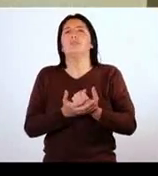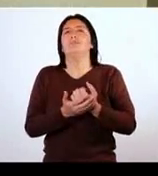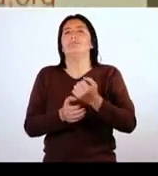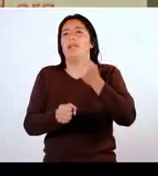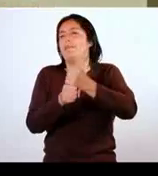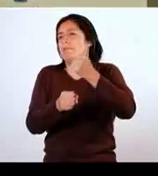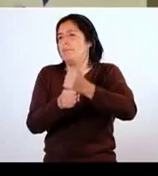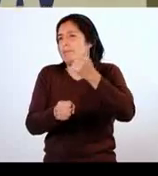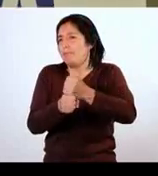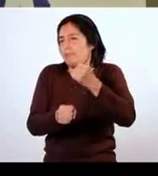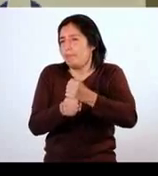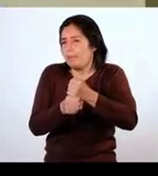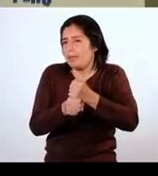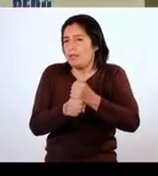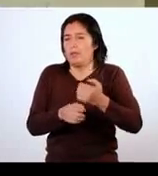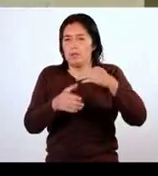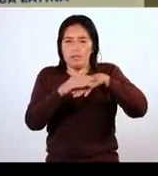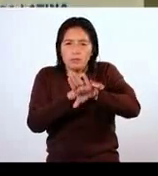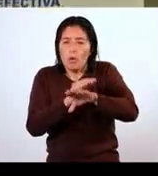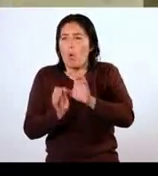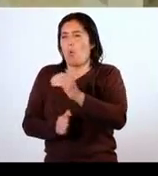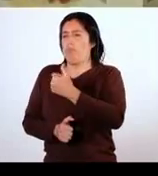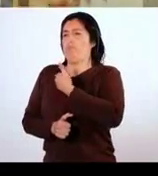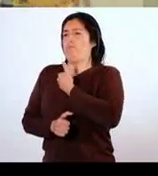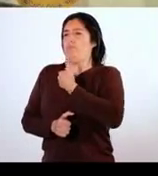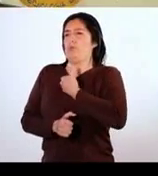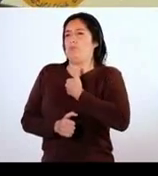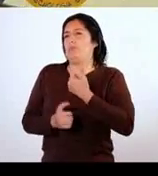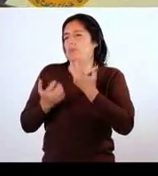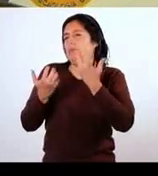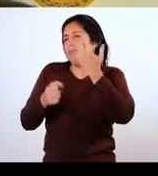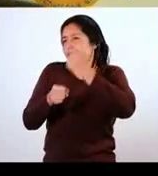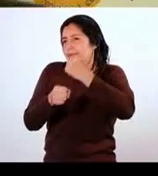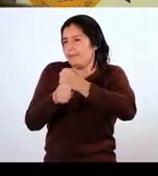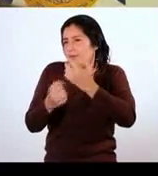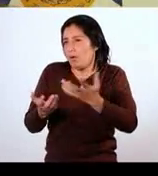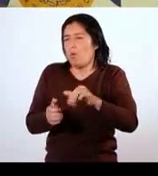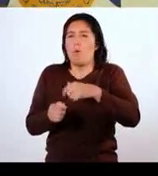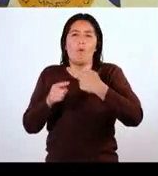dependiente o mediante autoempleo u otras modalidades.